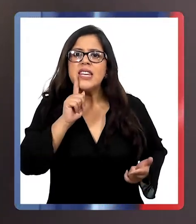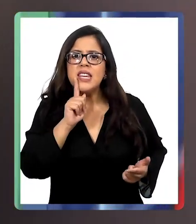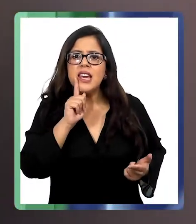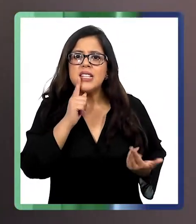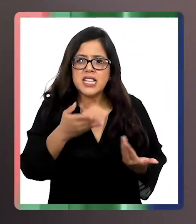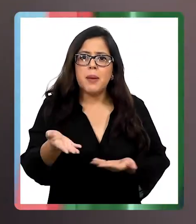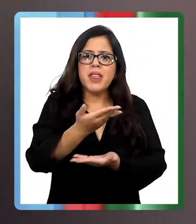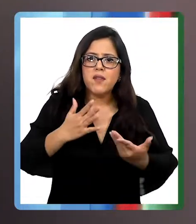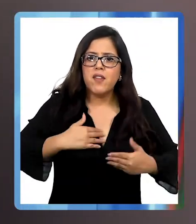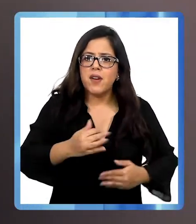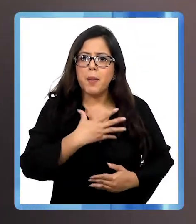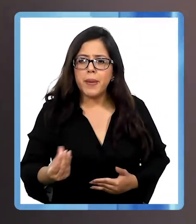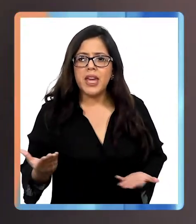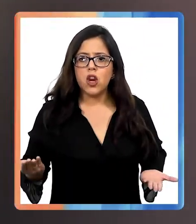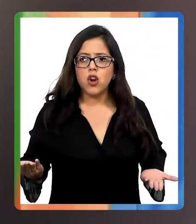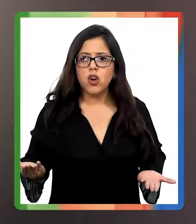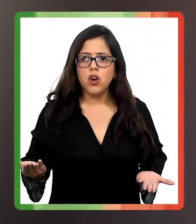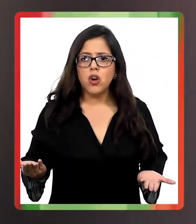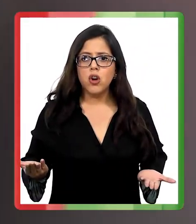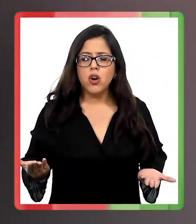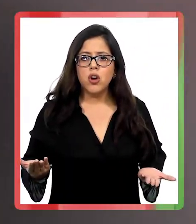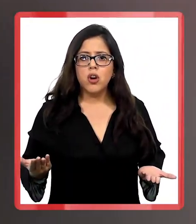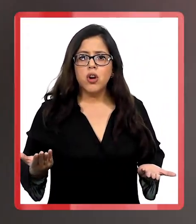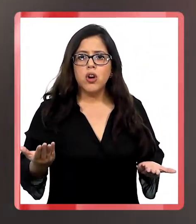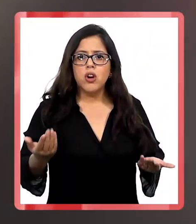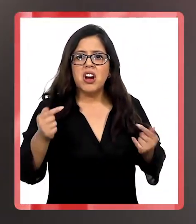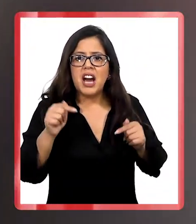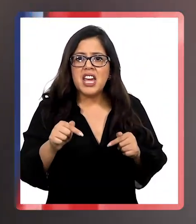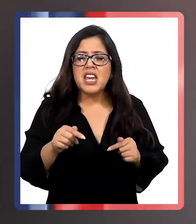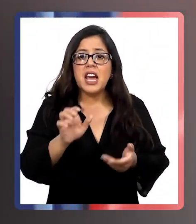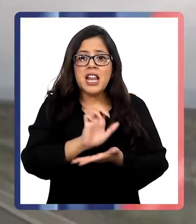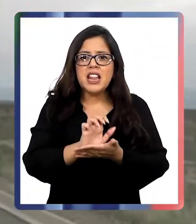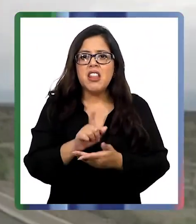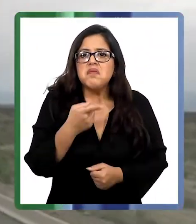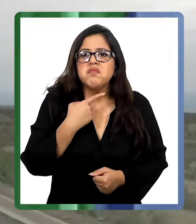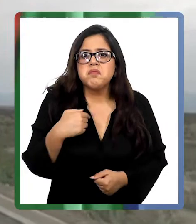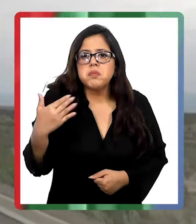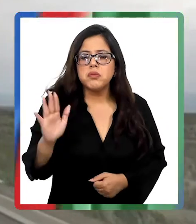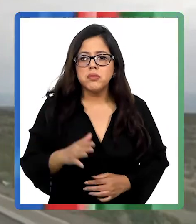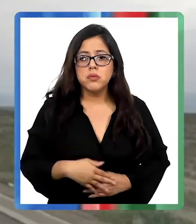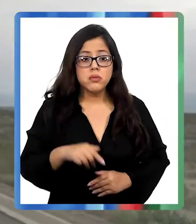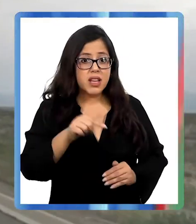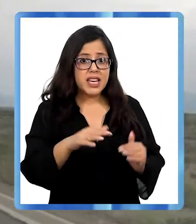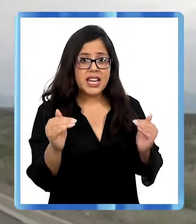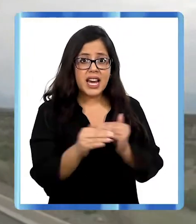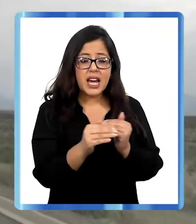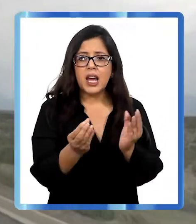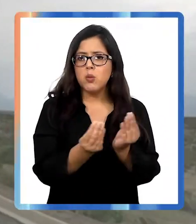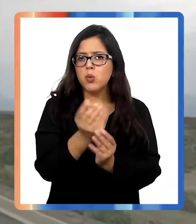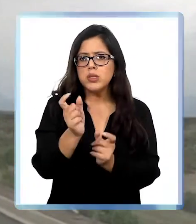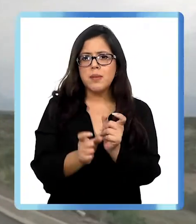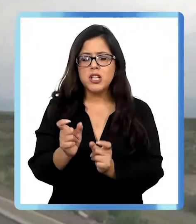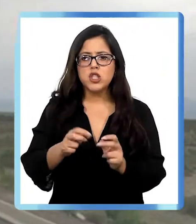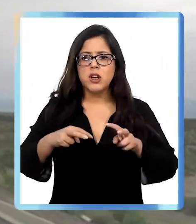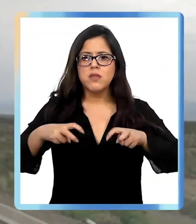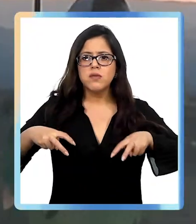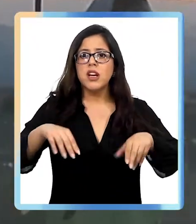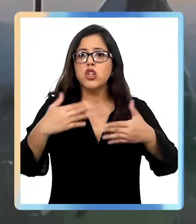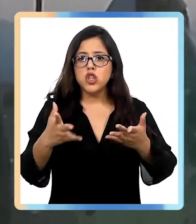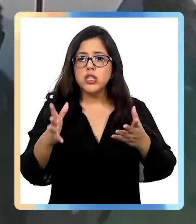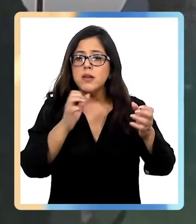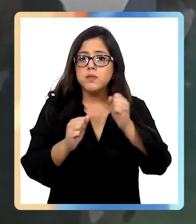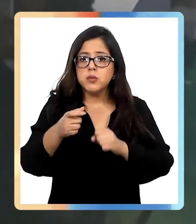mí quién me devuelve a mi hijo? El Estado se limpia las manos porque a ellos no les interesa. La carretera anda mucha gente caminando, entonces la